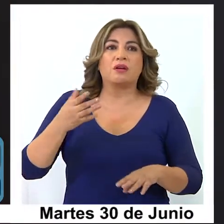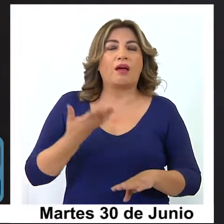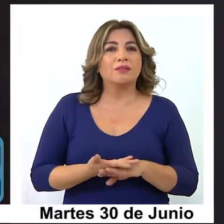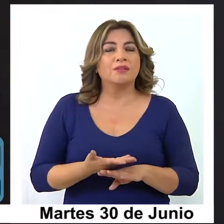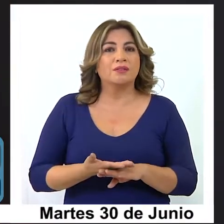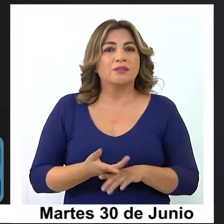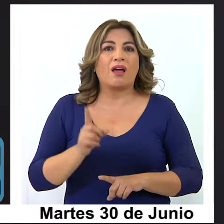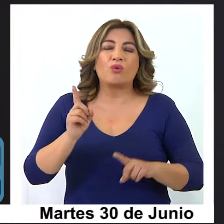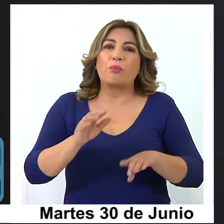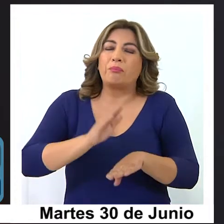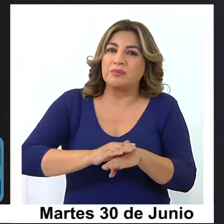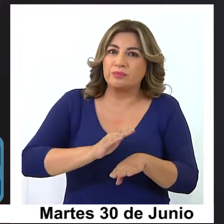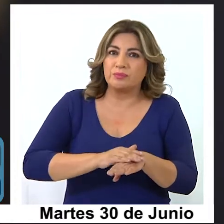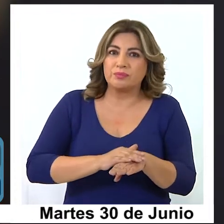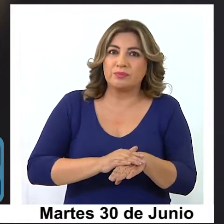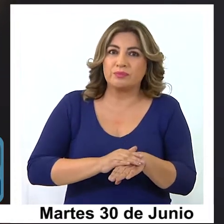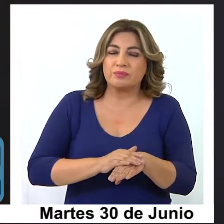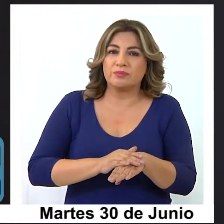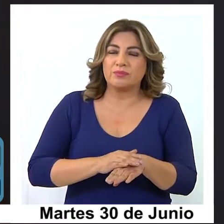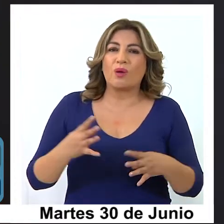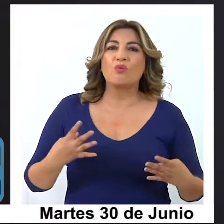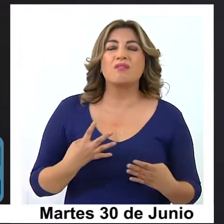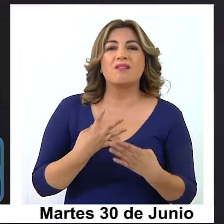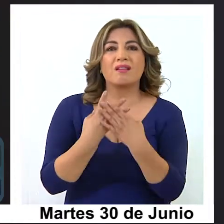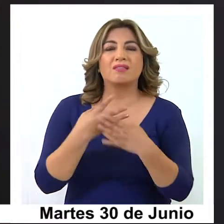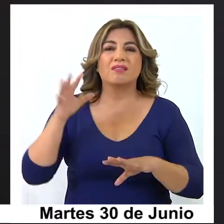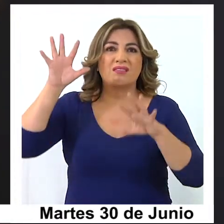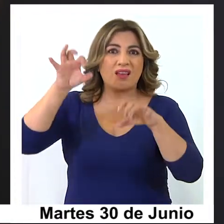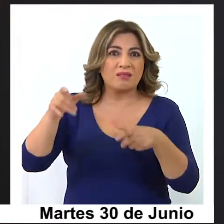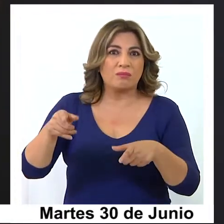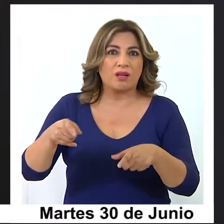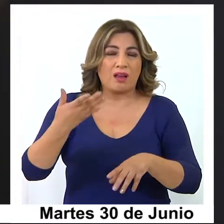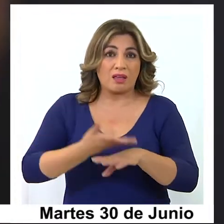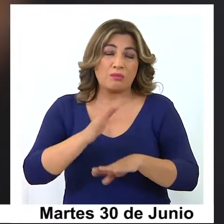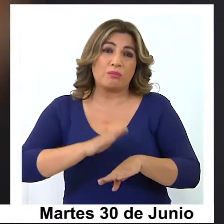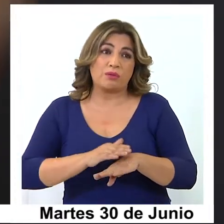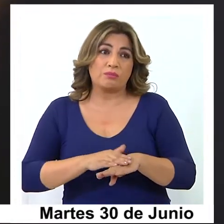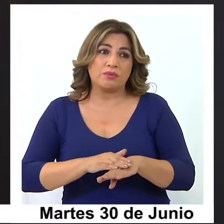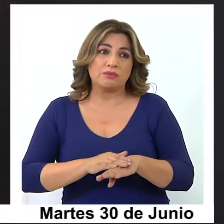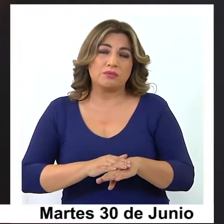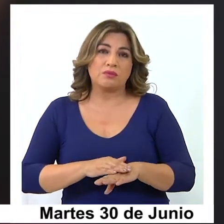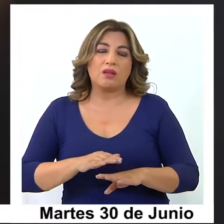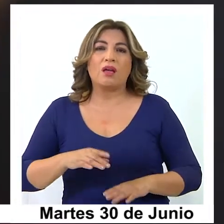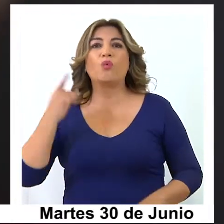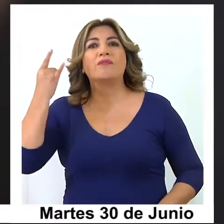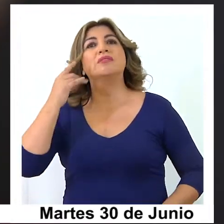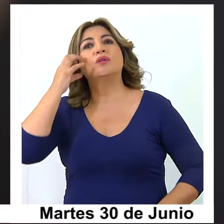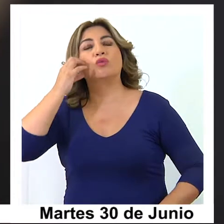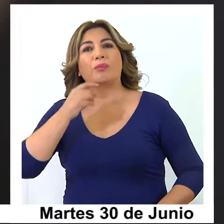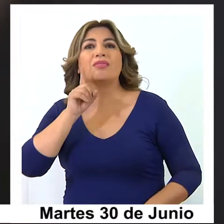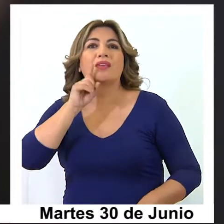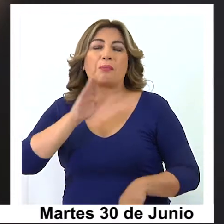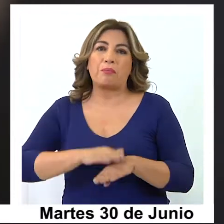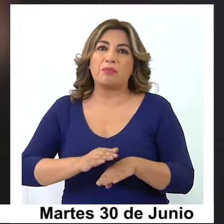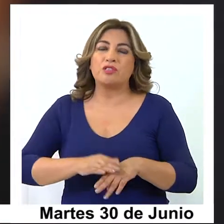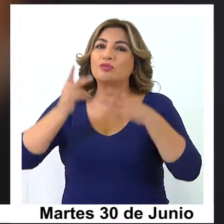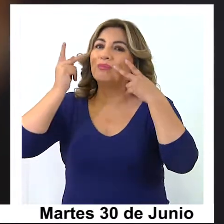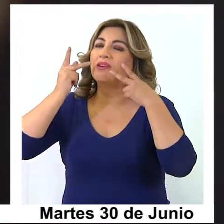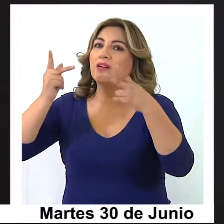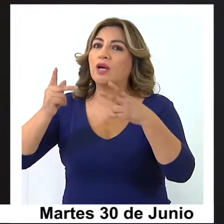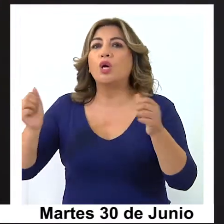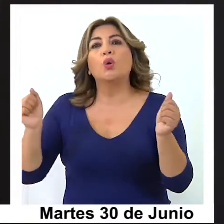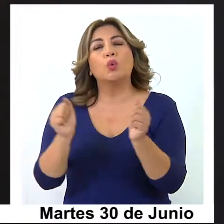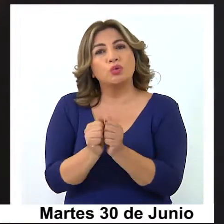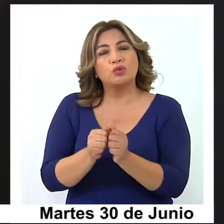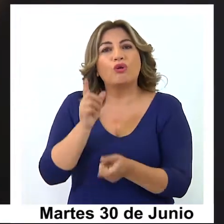autorizaciones de alguna de las brigadas animalistas que están con permiso que en este rato es la de la UNAP la que tiene autorización para poder subir y con ellos